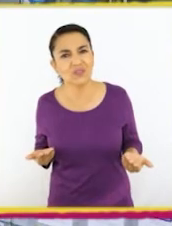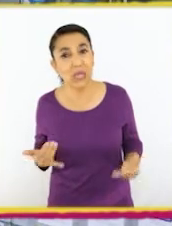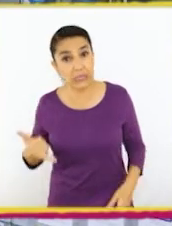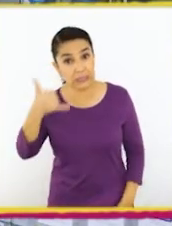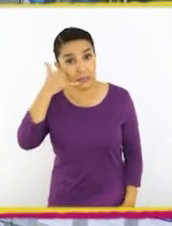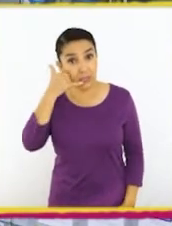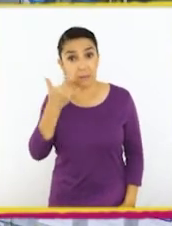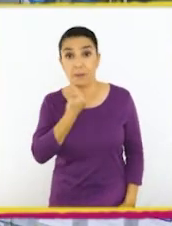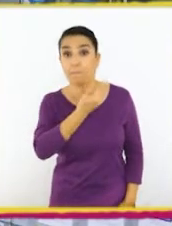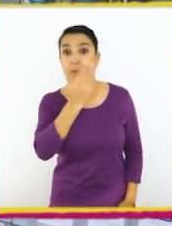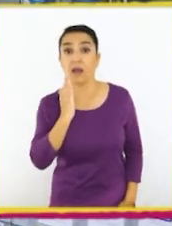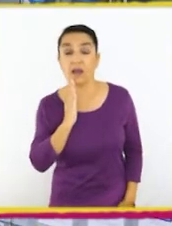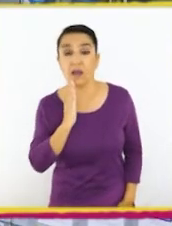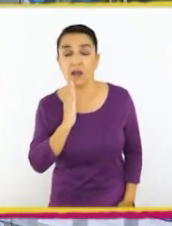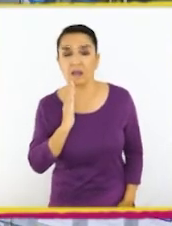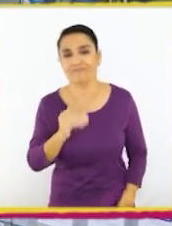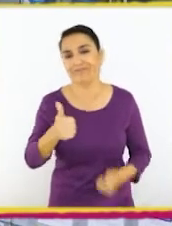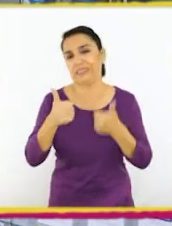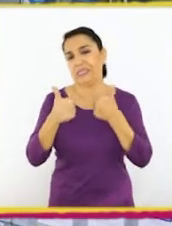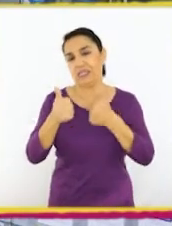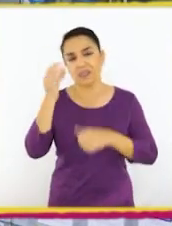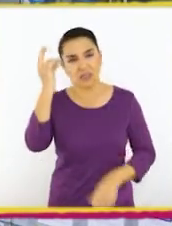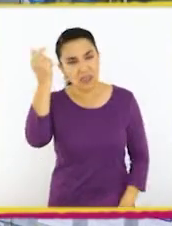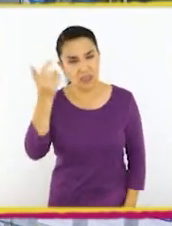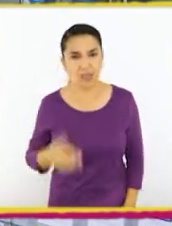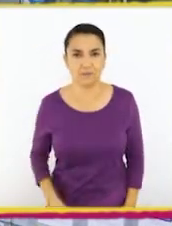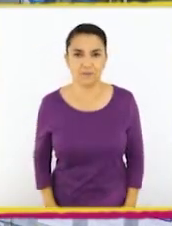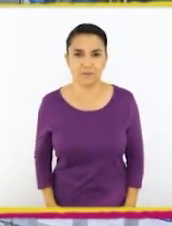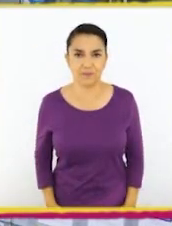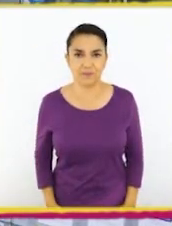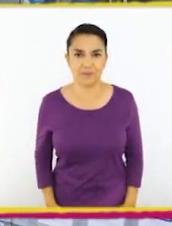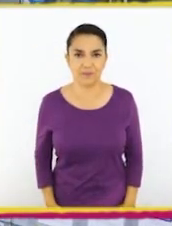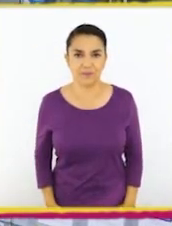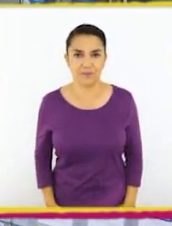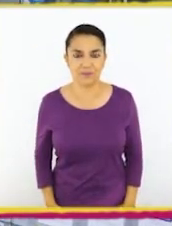Que llame a Maca. ¡Excelente idea! A ver.